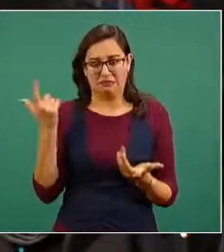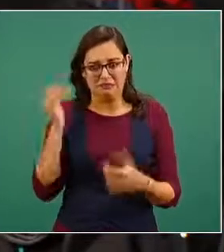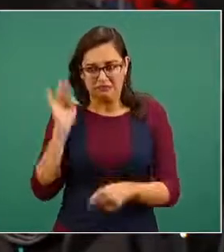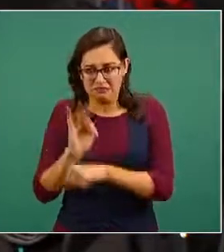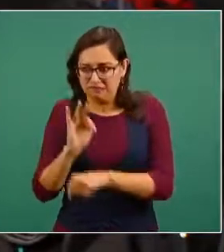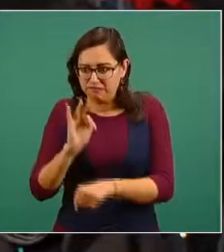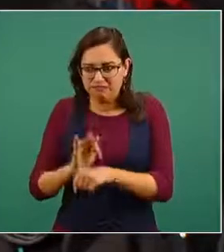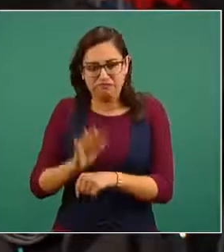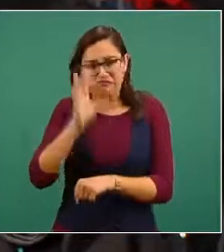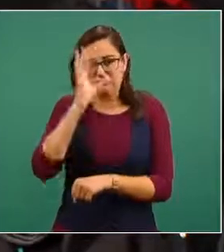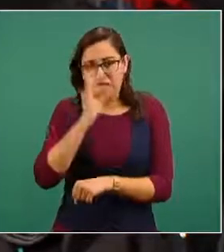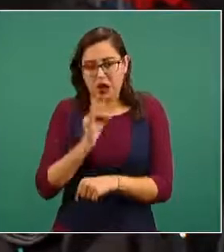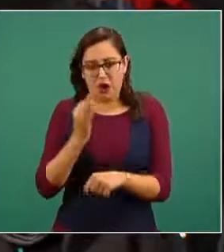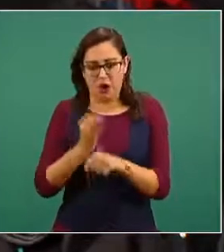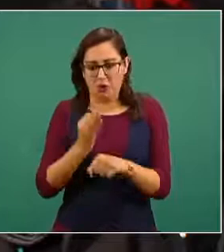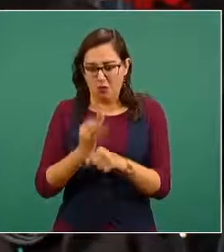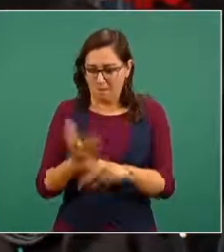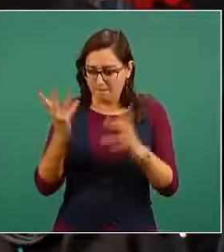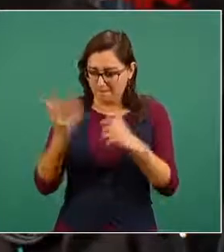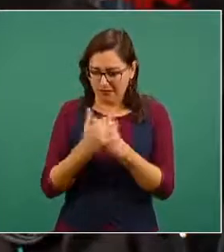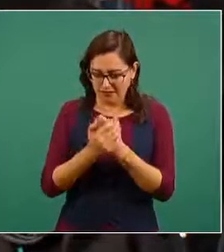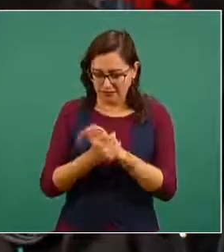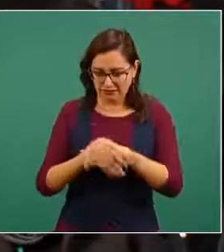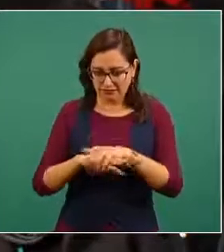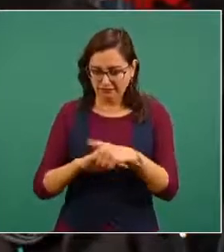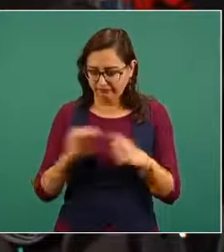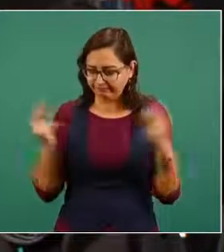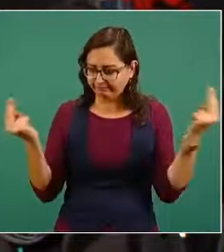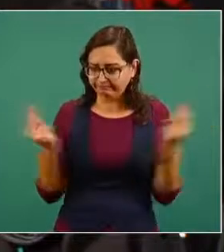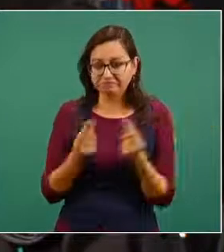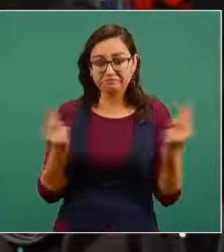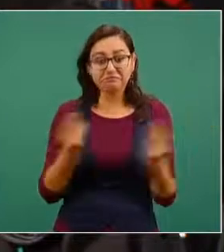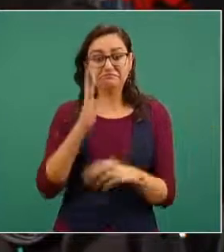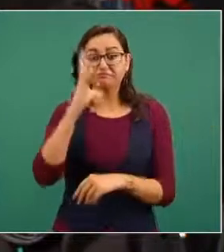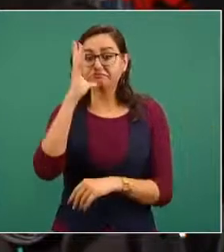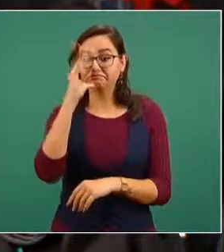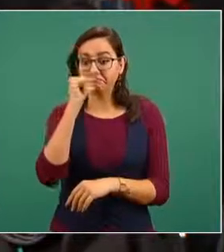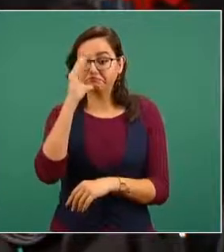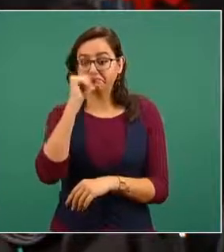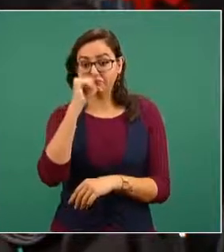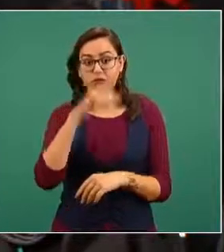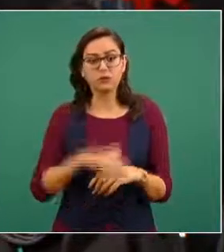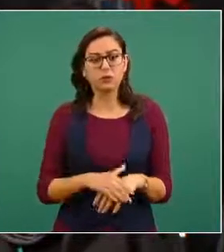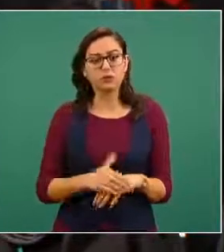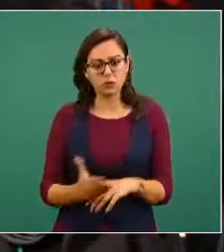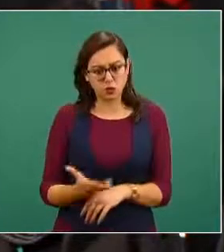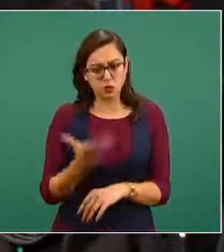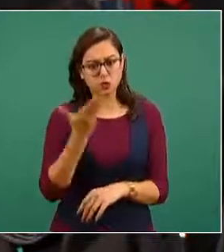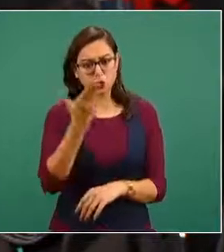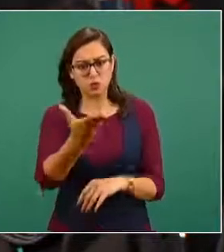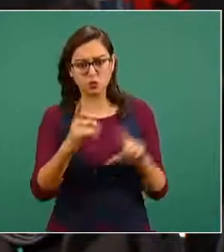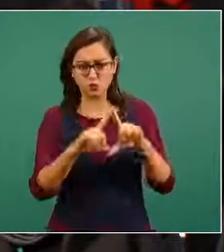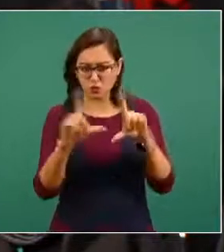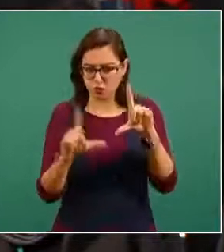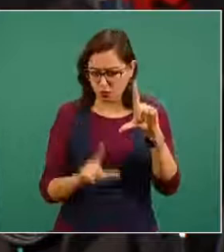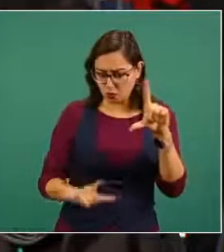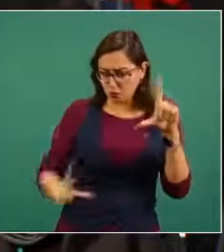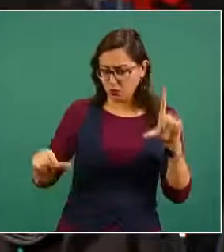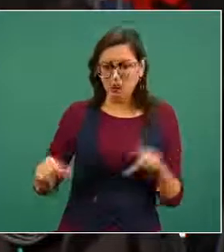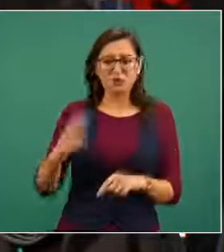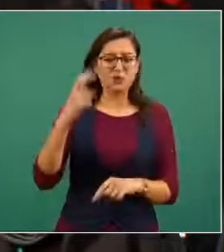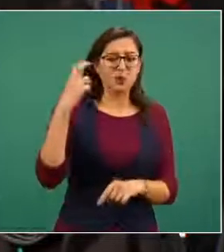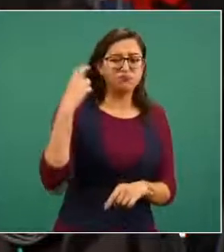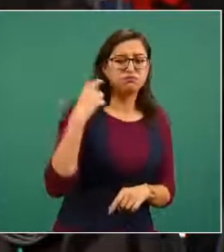como lo es el lavado de manos no es posible siendo usted la persona que más ha recorrido el país cada uno de los municipios